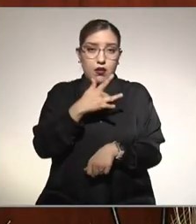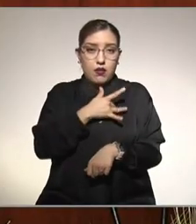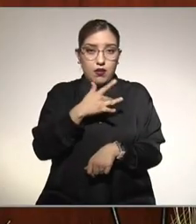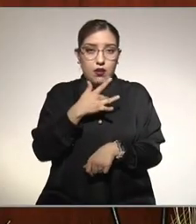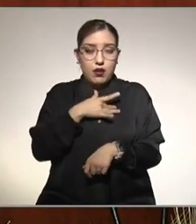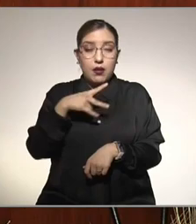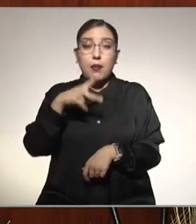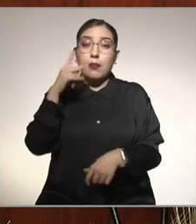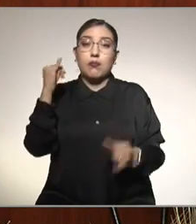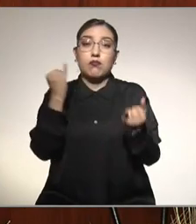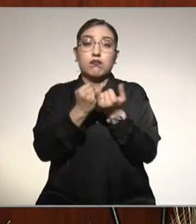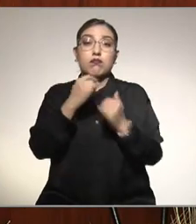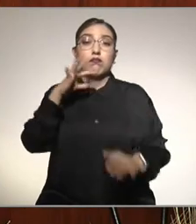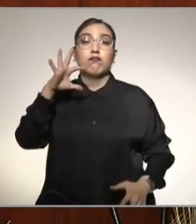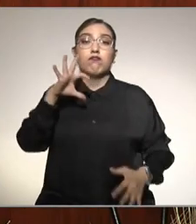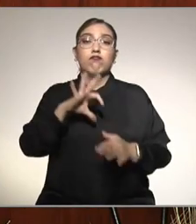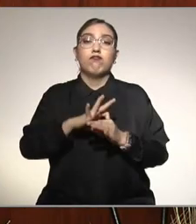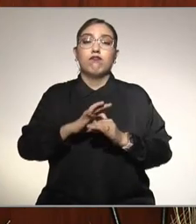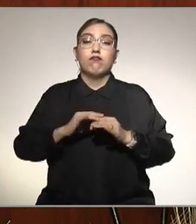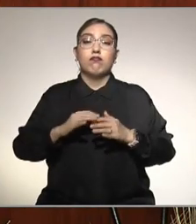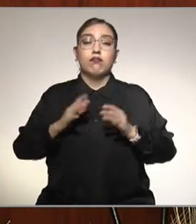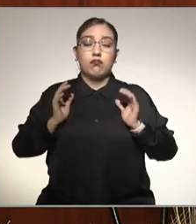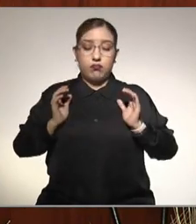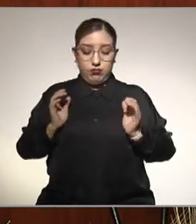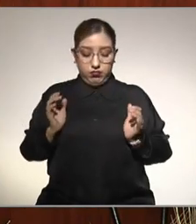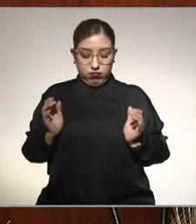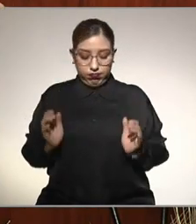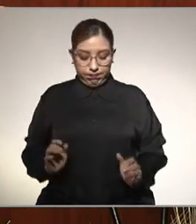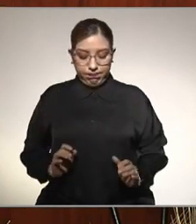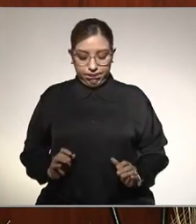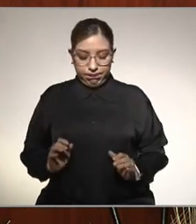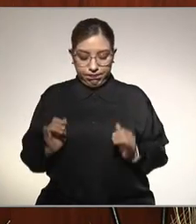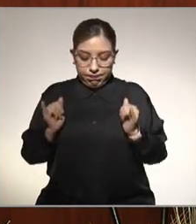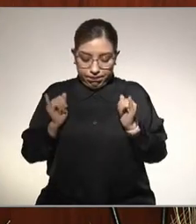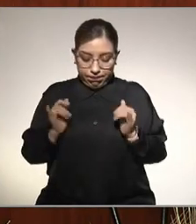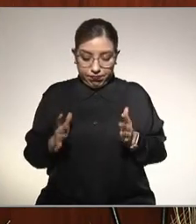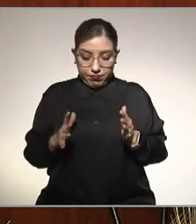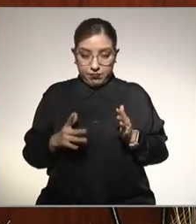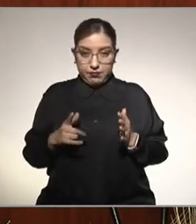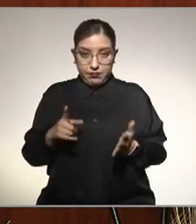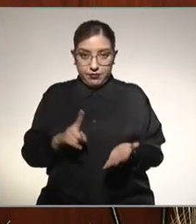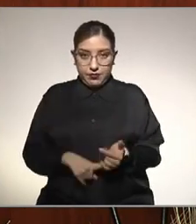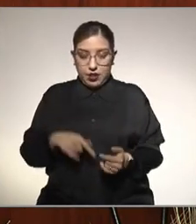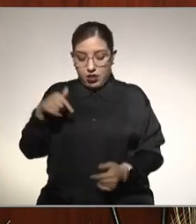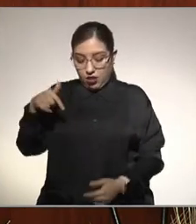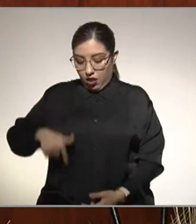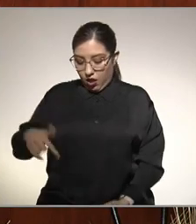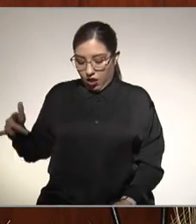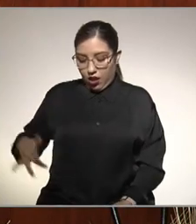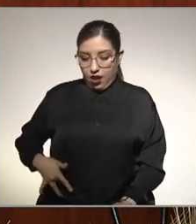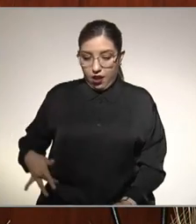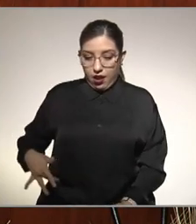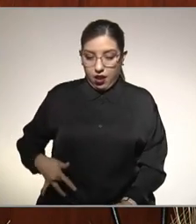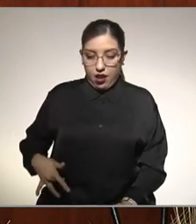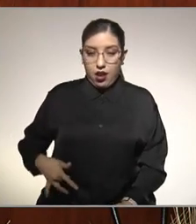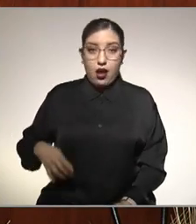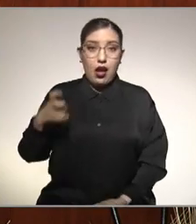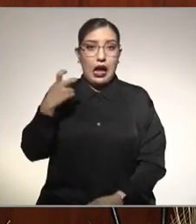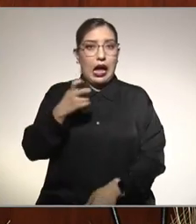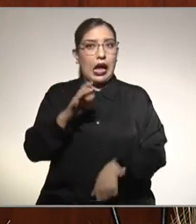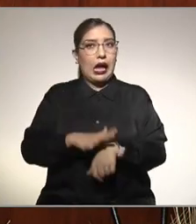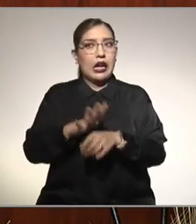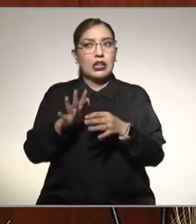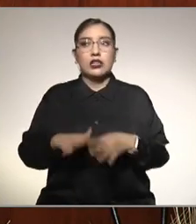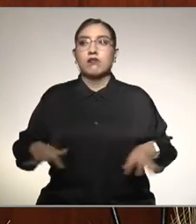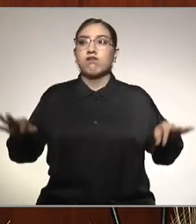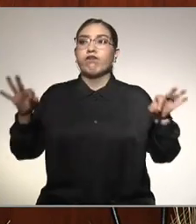con obesidad, que también volteen abajo del corazón está el órgano más importante que se llama hígado, que no lo dejen de ver por el amor de Dios,